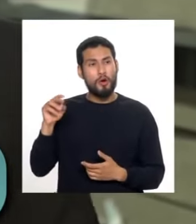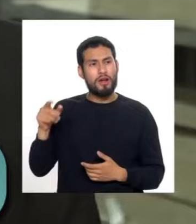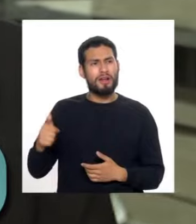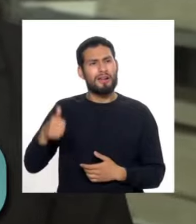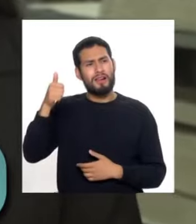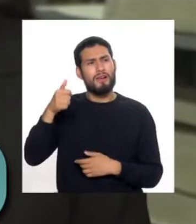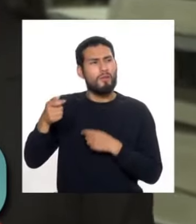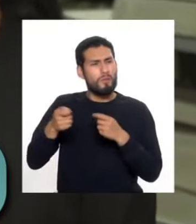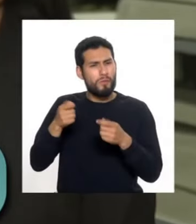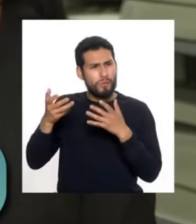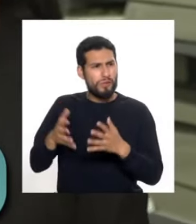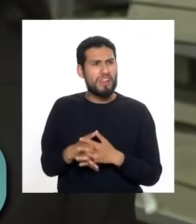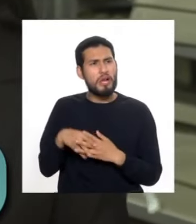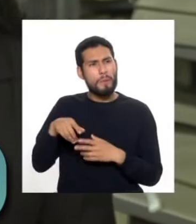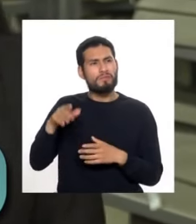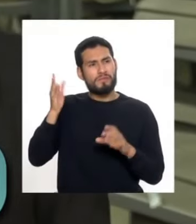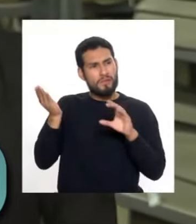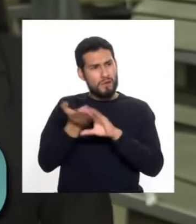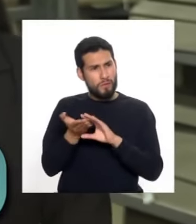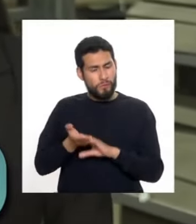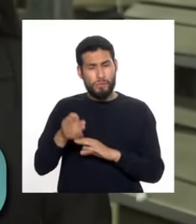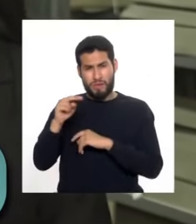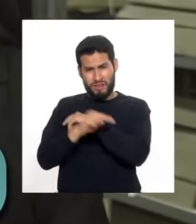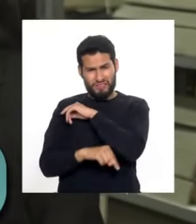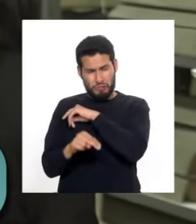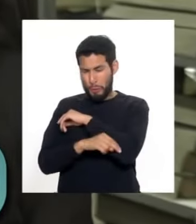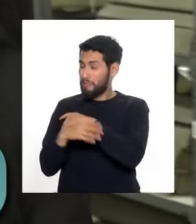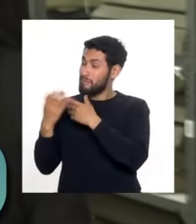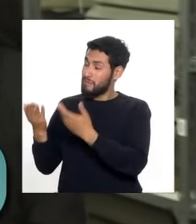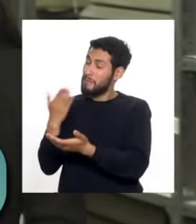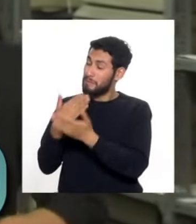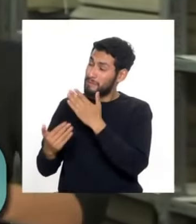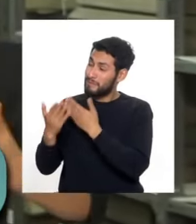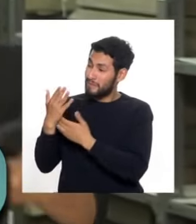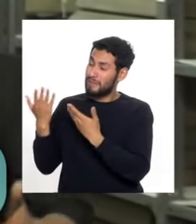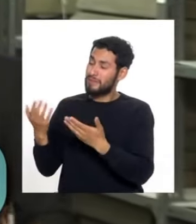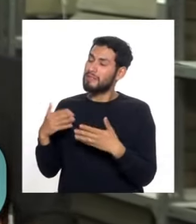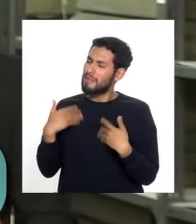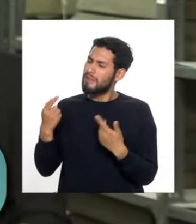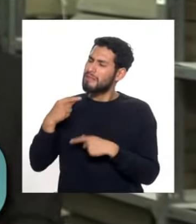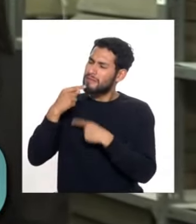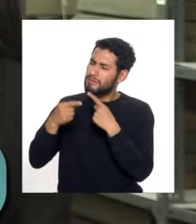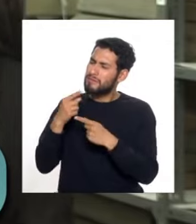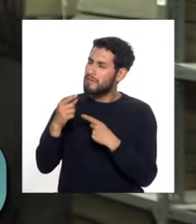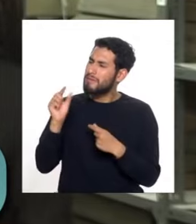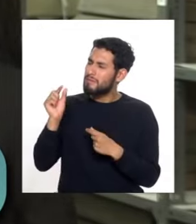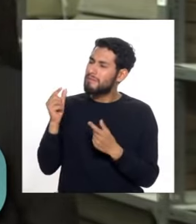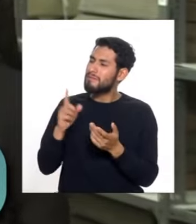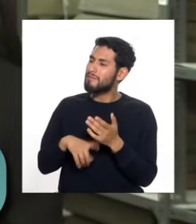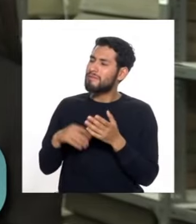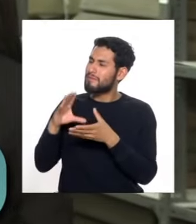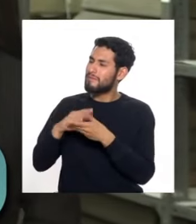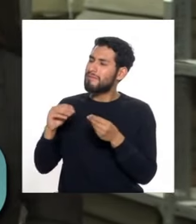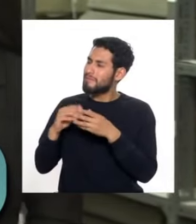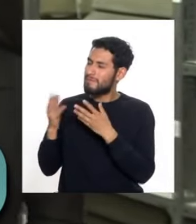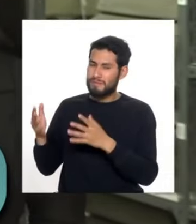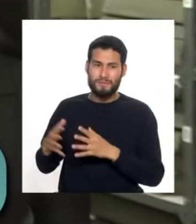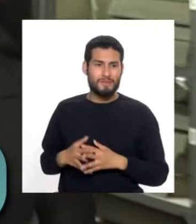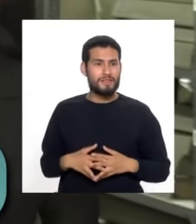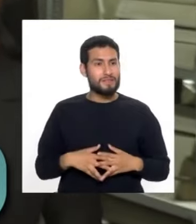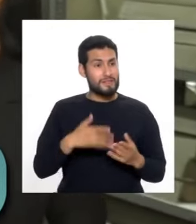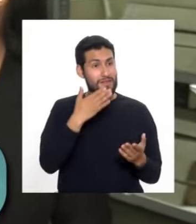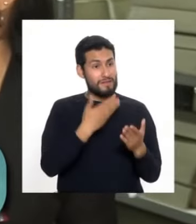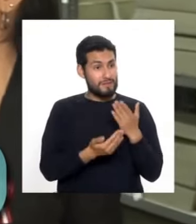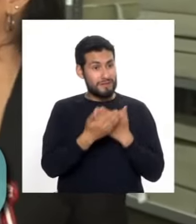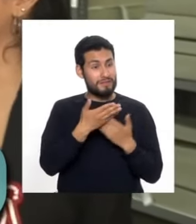jefe institucional del Archivo General de la Nación. ¿Qué tal, estimado? Buenos días, para que nos vaya comentando un poco de la historia. Muy buenos